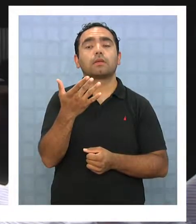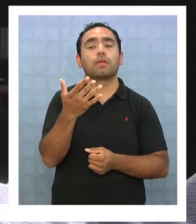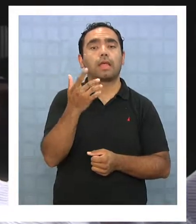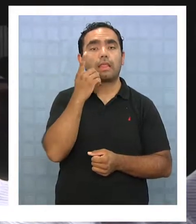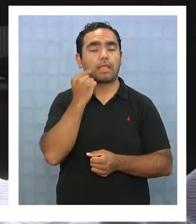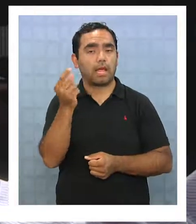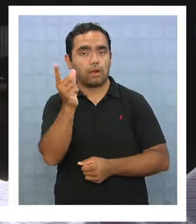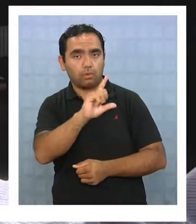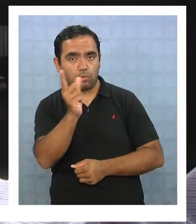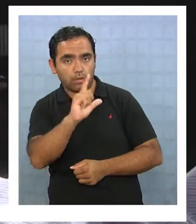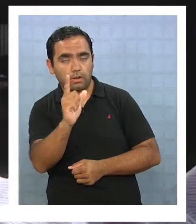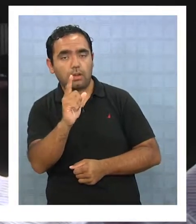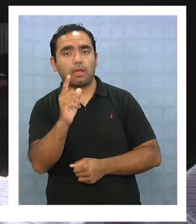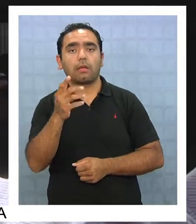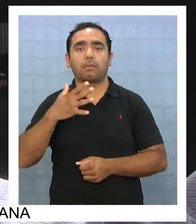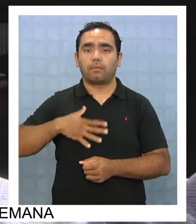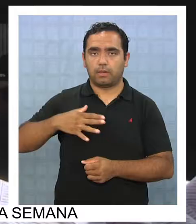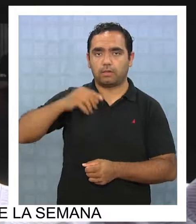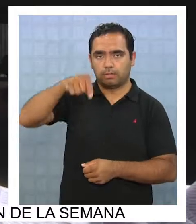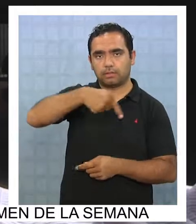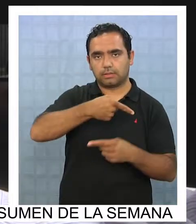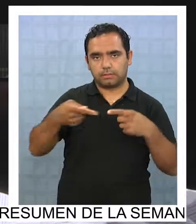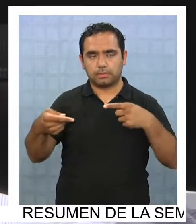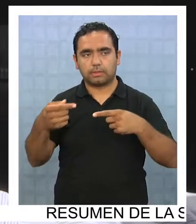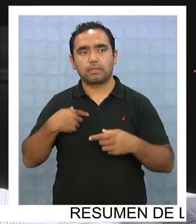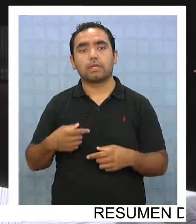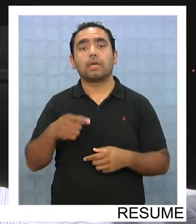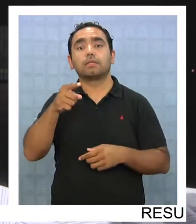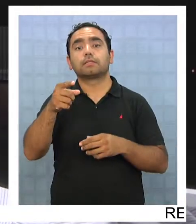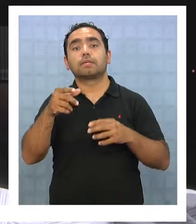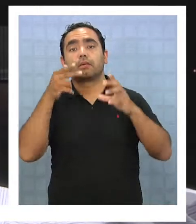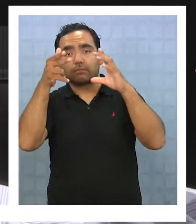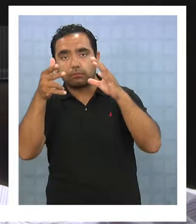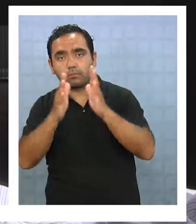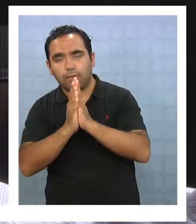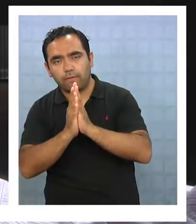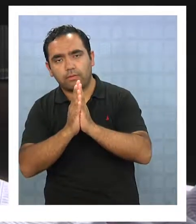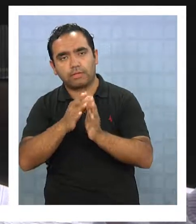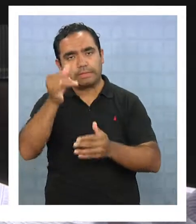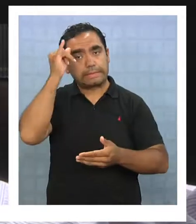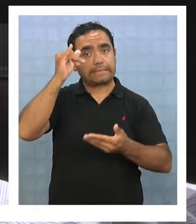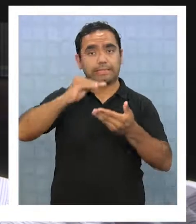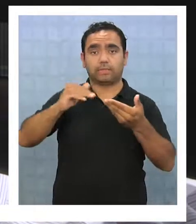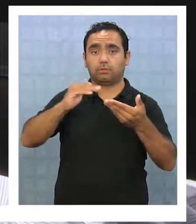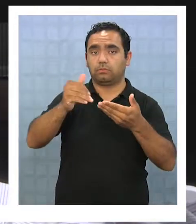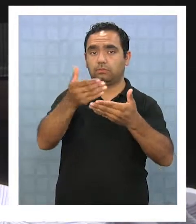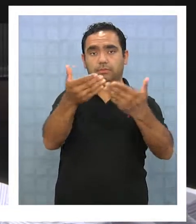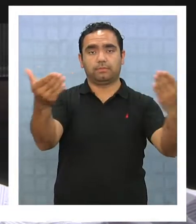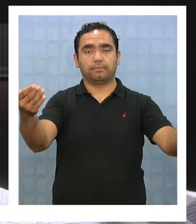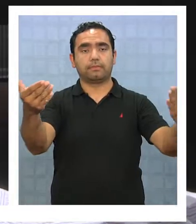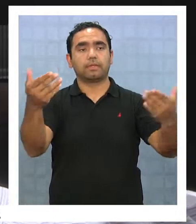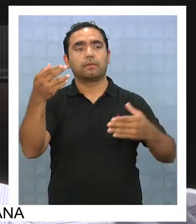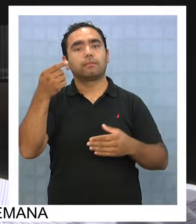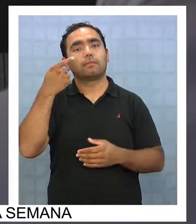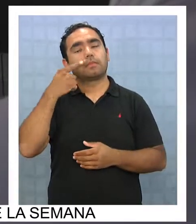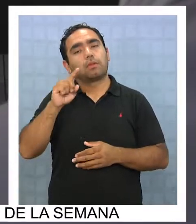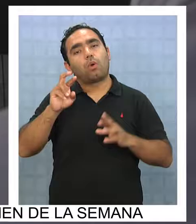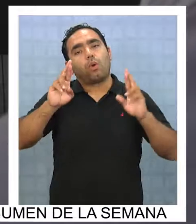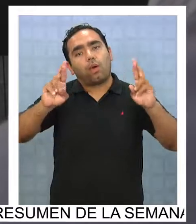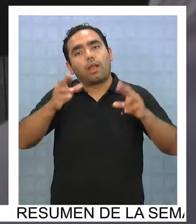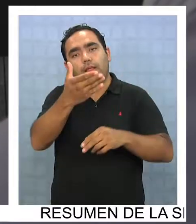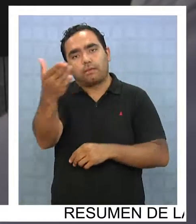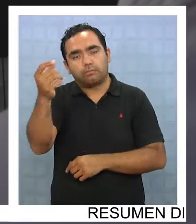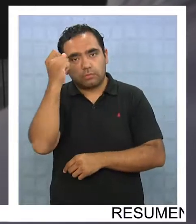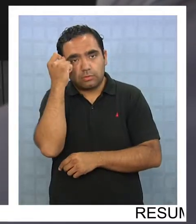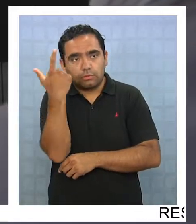día lunes y martes de esta semana. Y bueno, aprovecho este medio para pedir las disculpas correspondientes a la ciudadanía y que ojalá en este momento